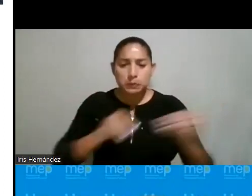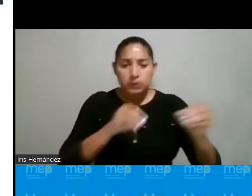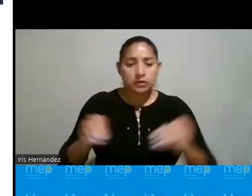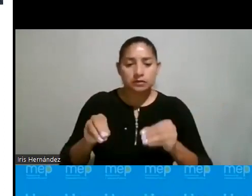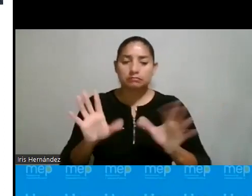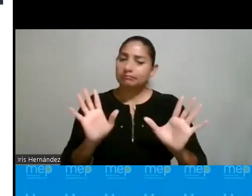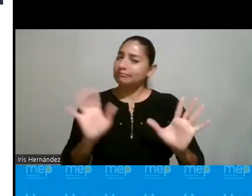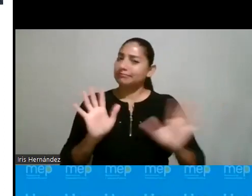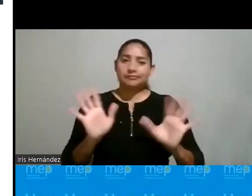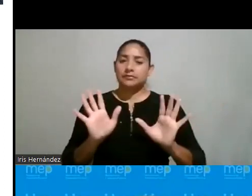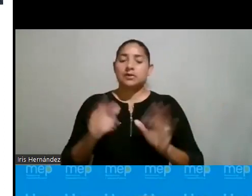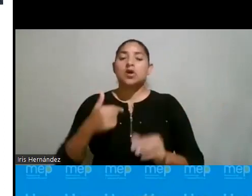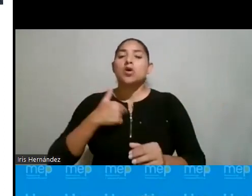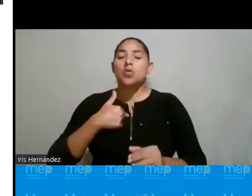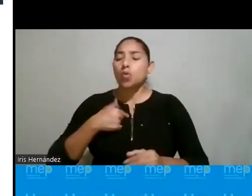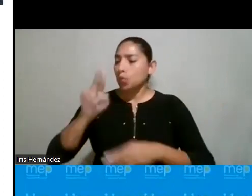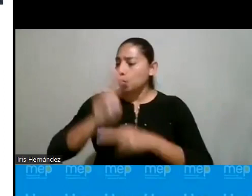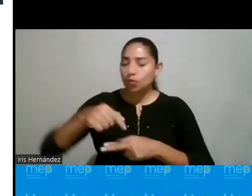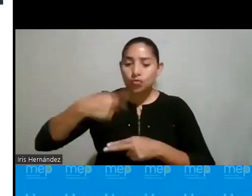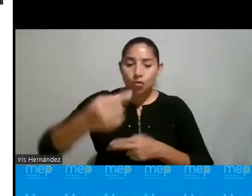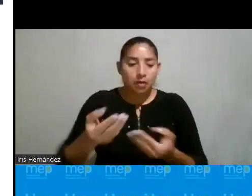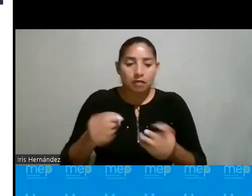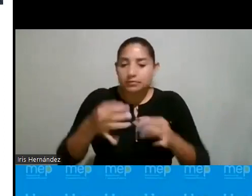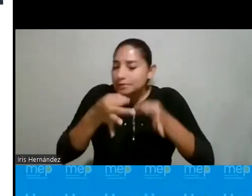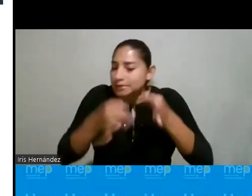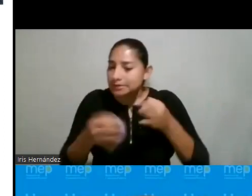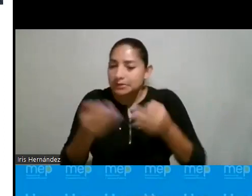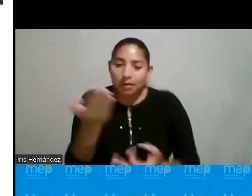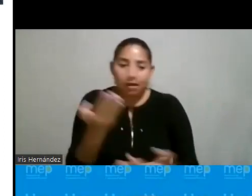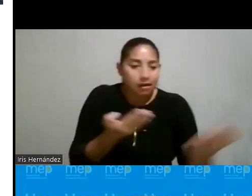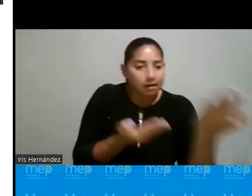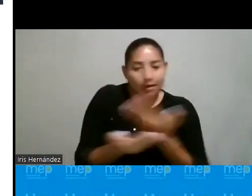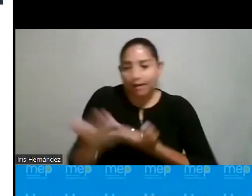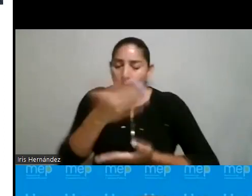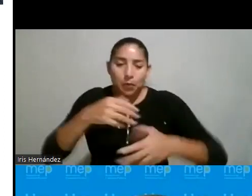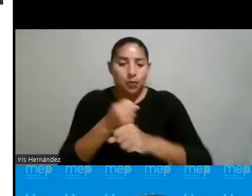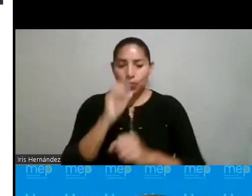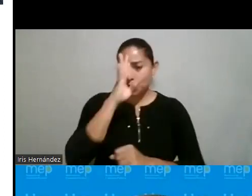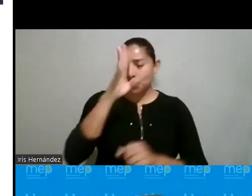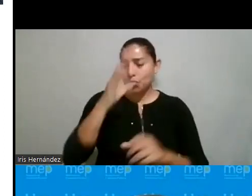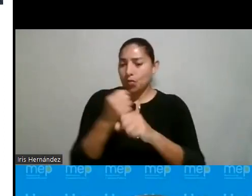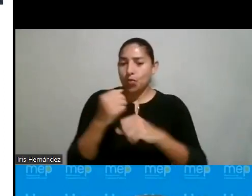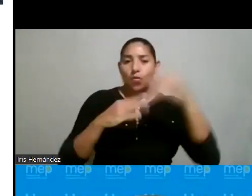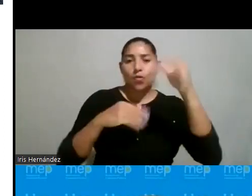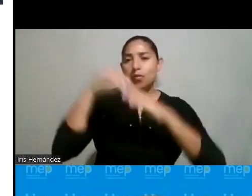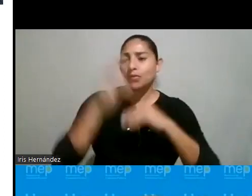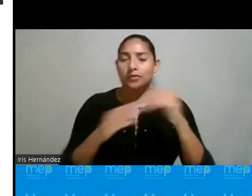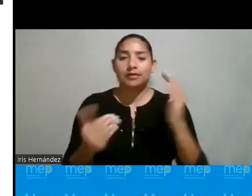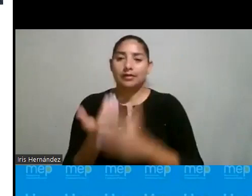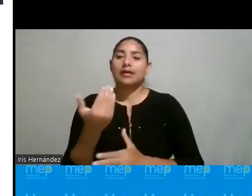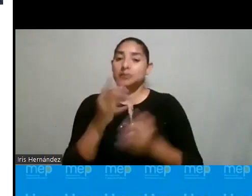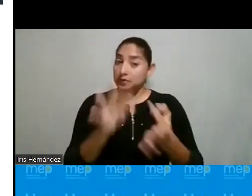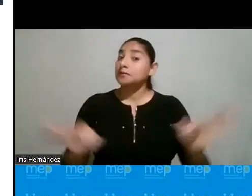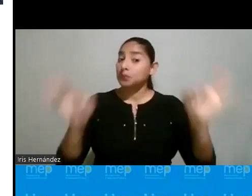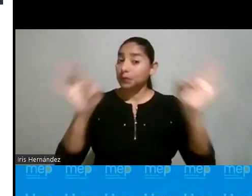esto, ¿verdad? Es con lo cotidiano, con lo que tengo de la mano, cómo podemos crear y construir. Entonces, esos son elementos muy